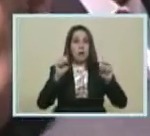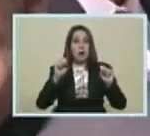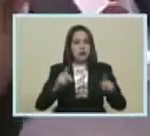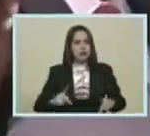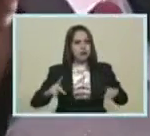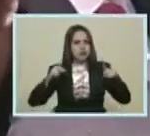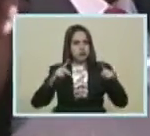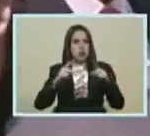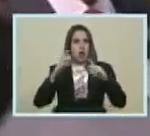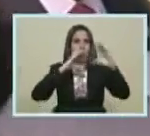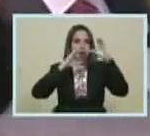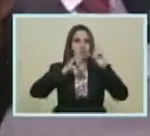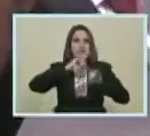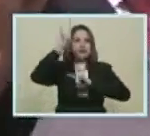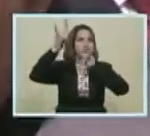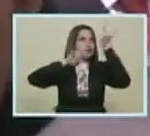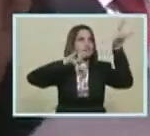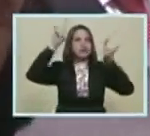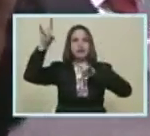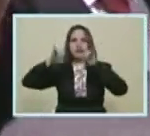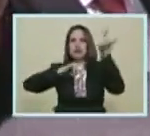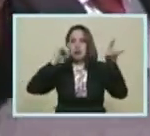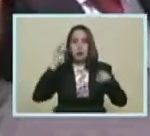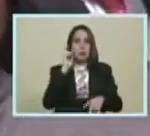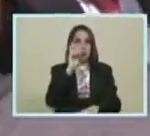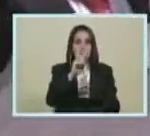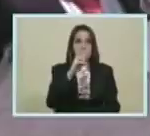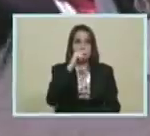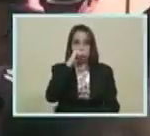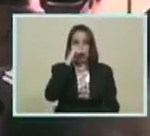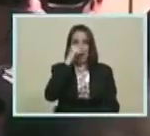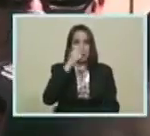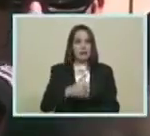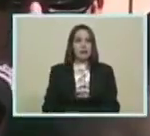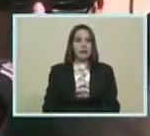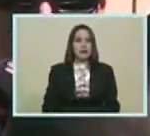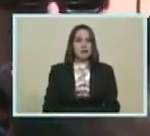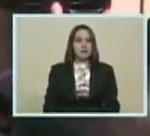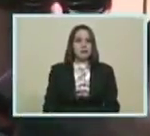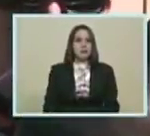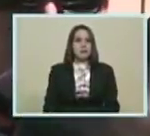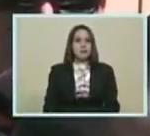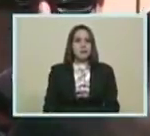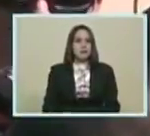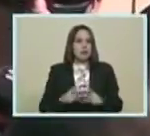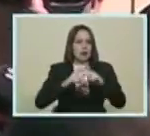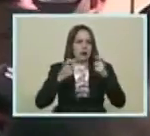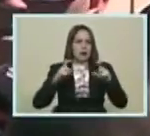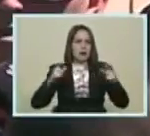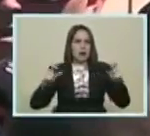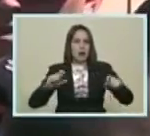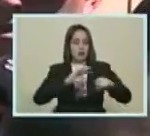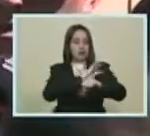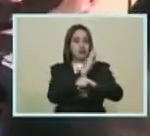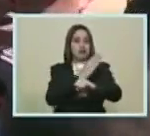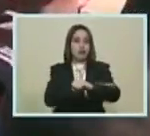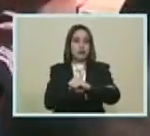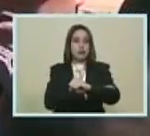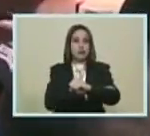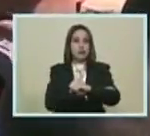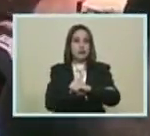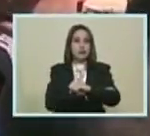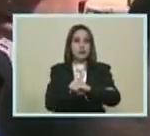De comunicación Aérea Vamos a explorarlas ¿No? Y en general Fortaleciendo Esta